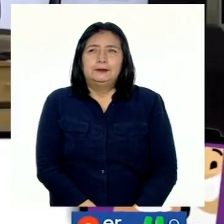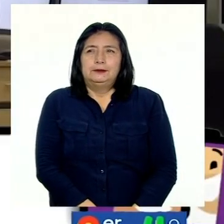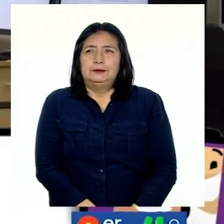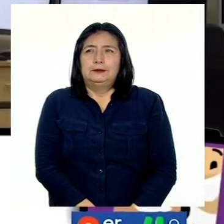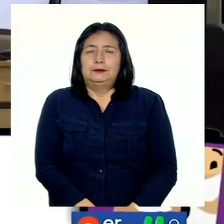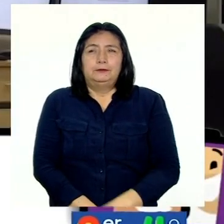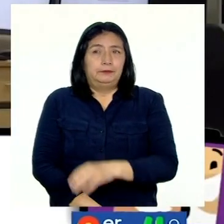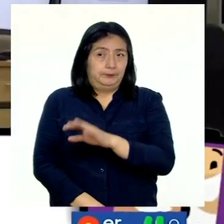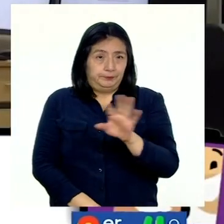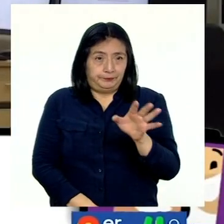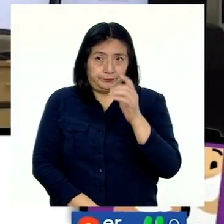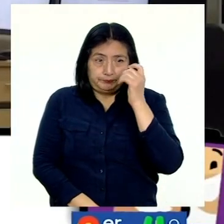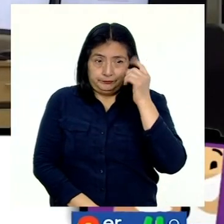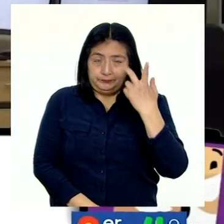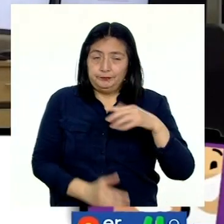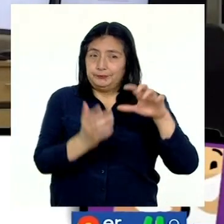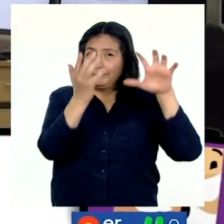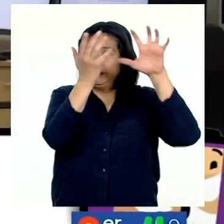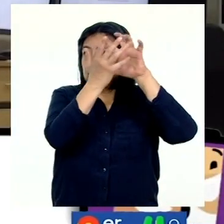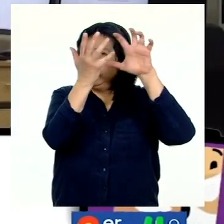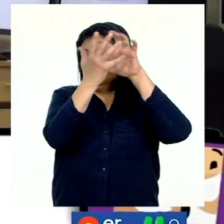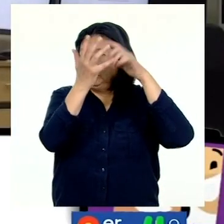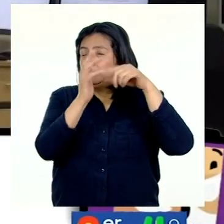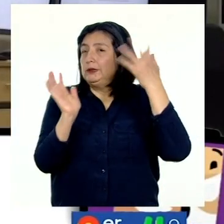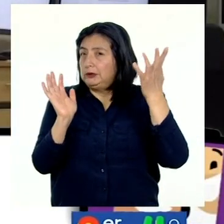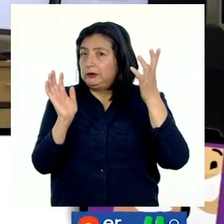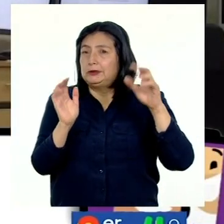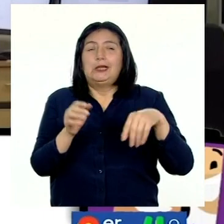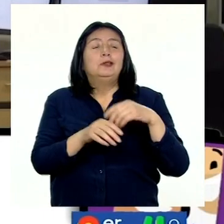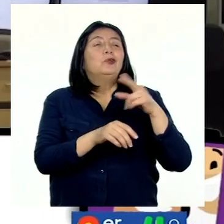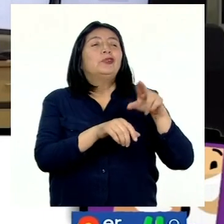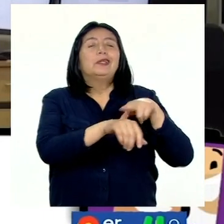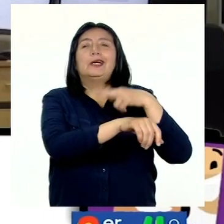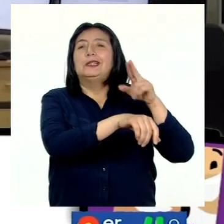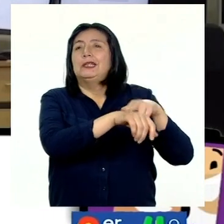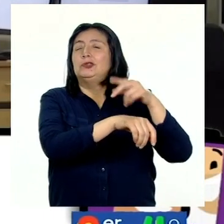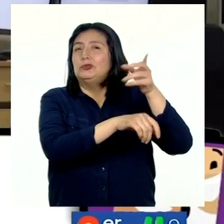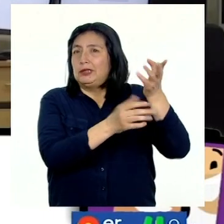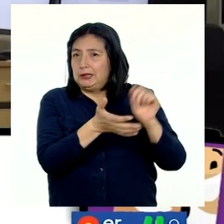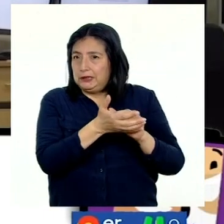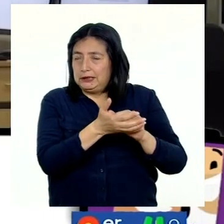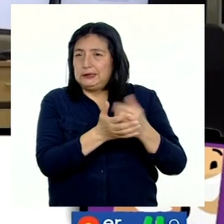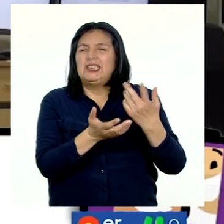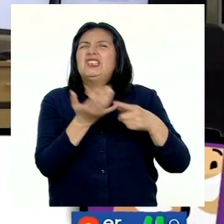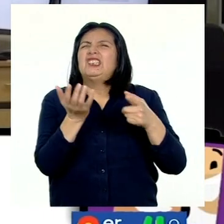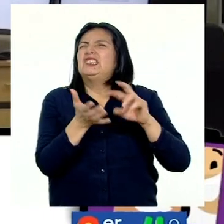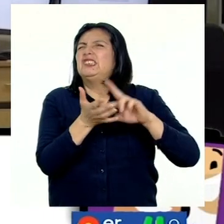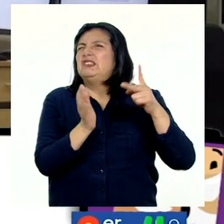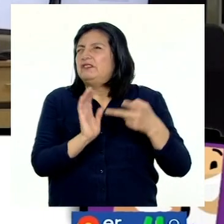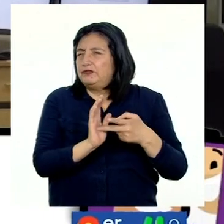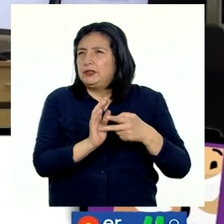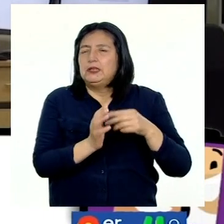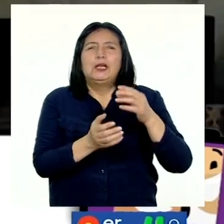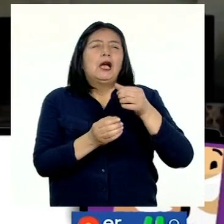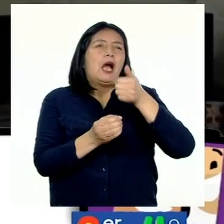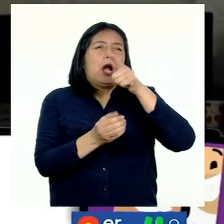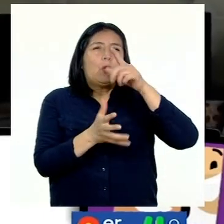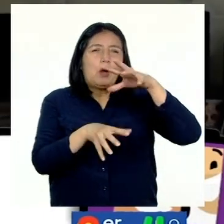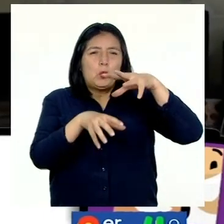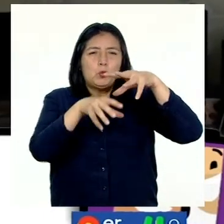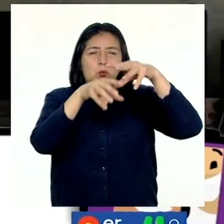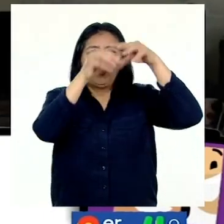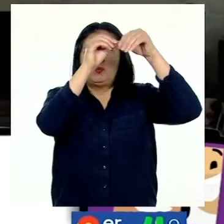Hay que entender que las nubes son un fenómeno meteorológico que consiste en la acumulación de varias gotas de agua.